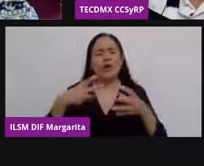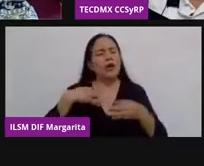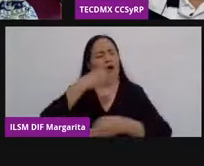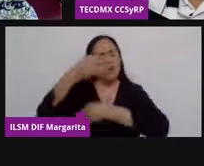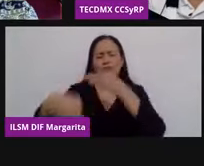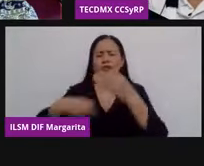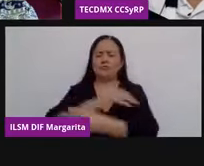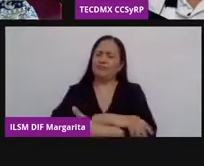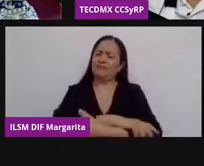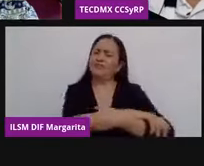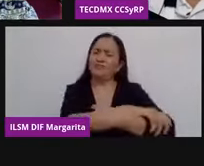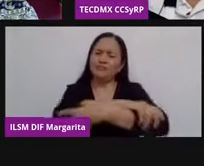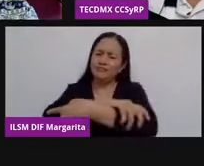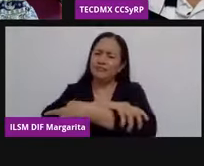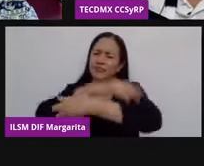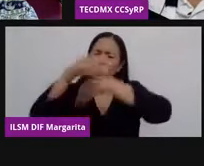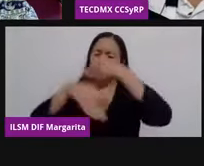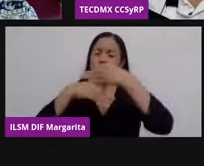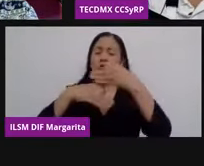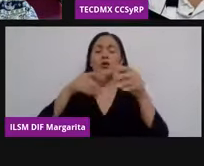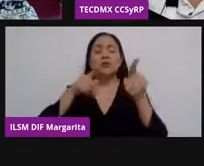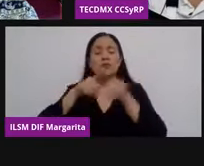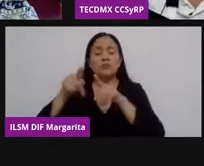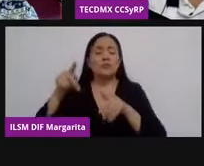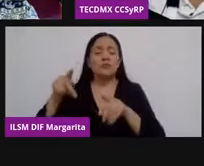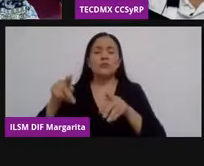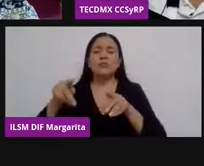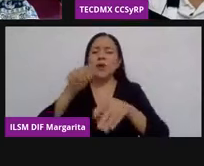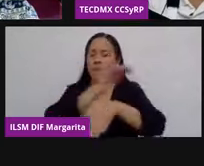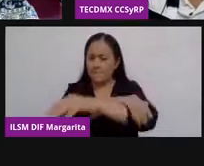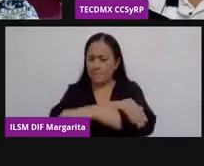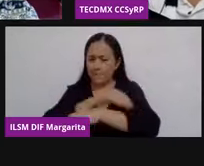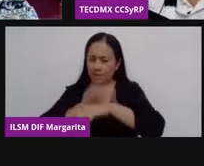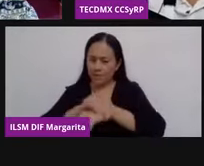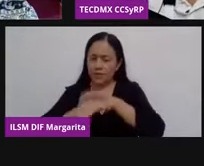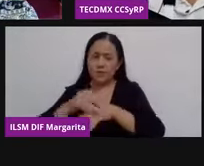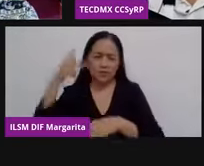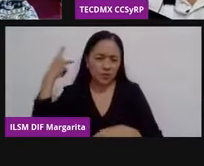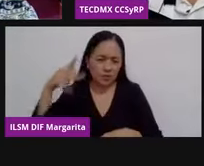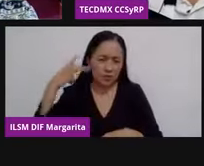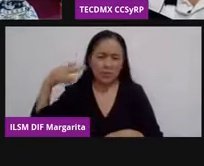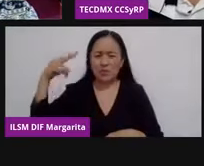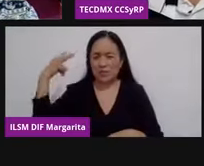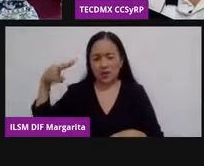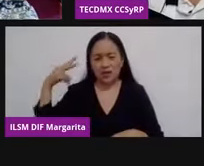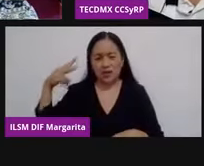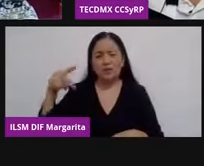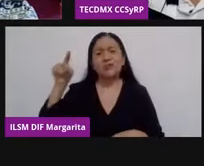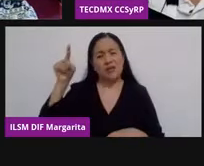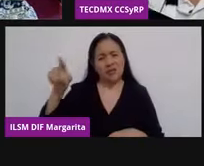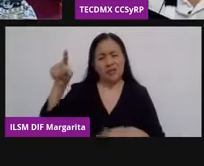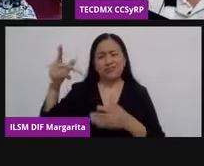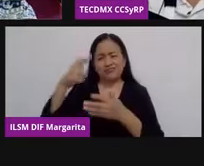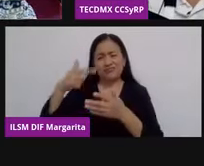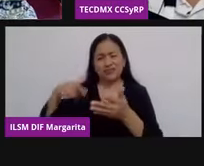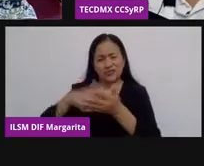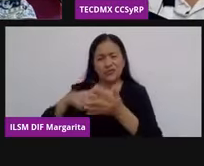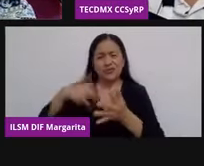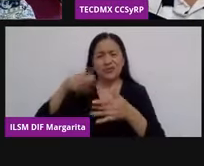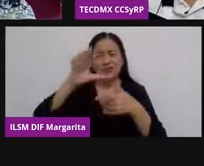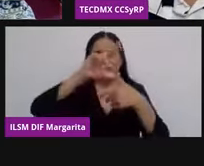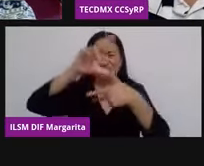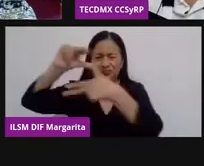a nuestros hermanos y hermanas en Veracruz, en Puebla, y en todos aquellos estados donde han sufrido los embates del huracán.